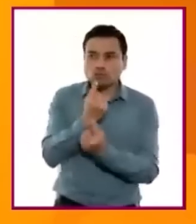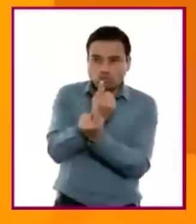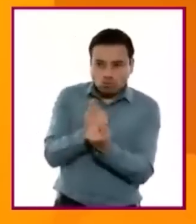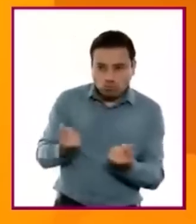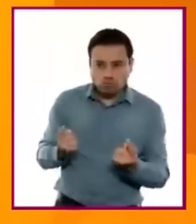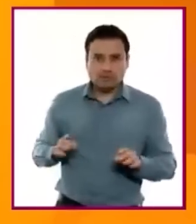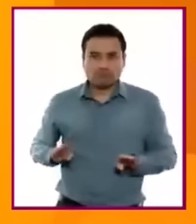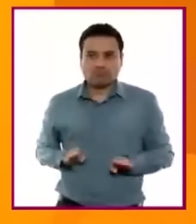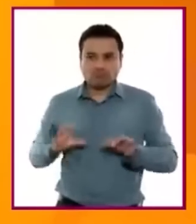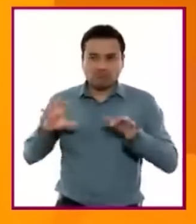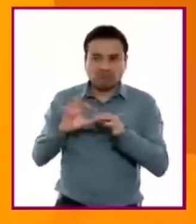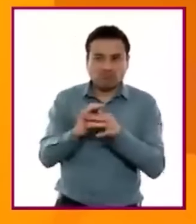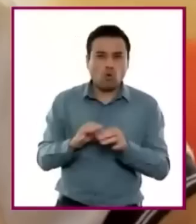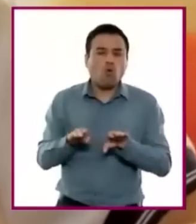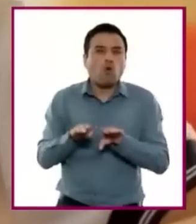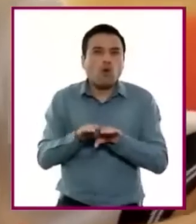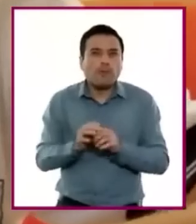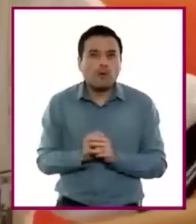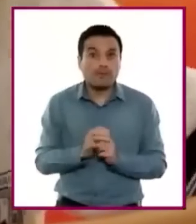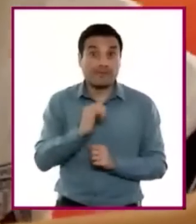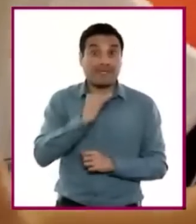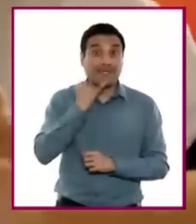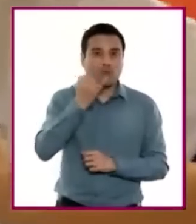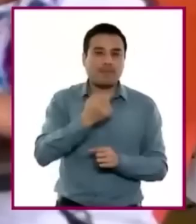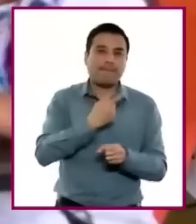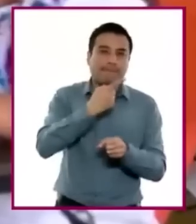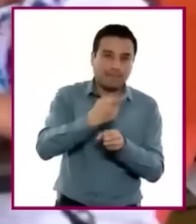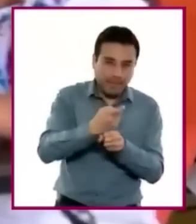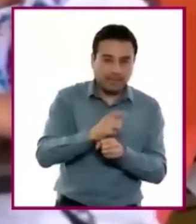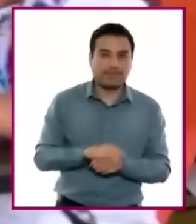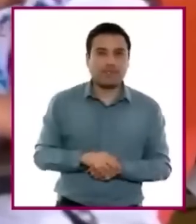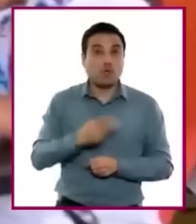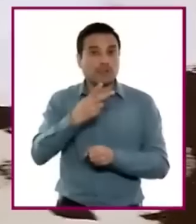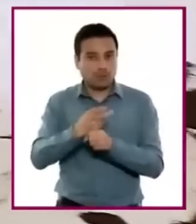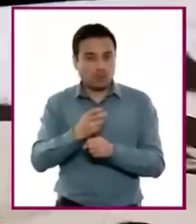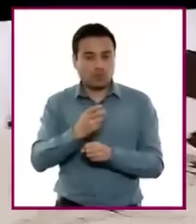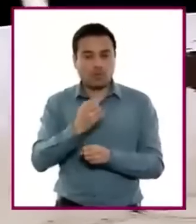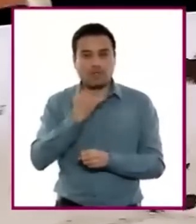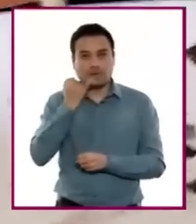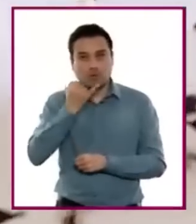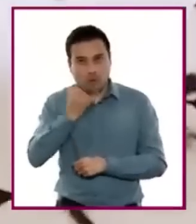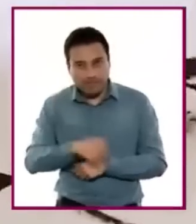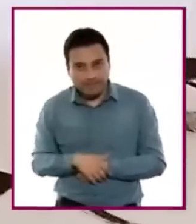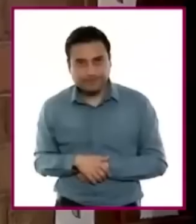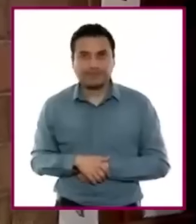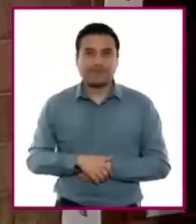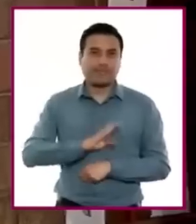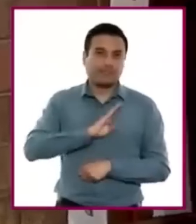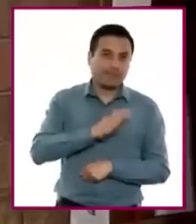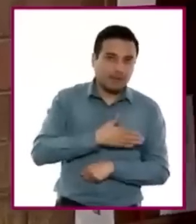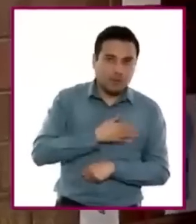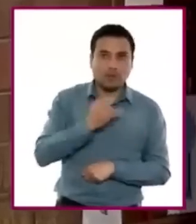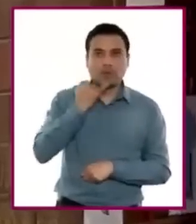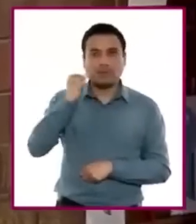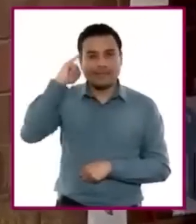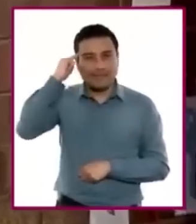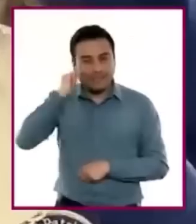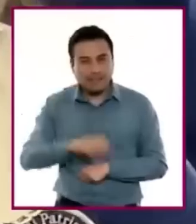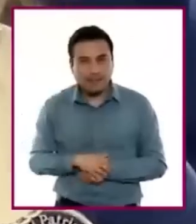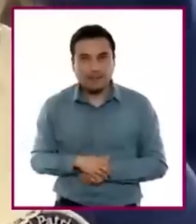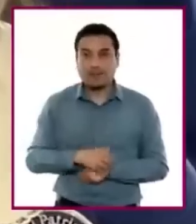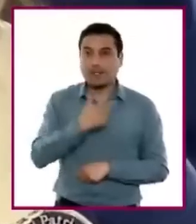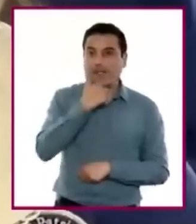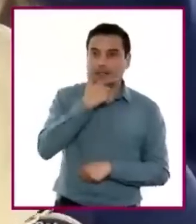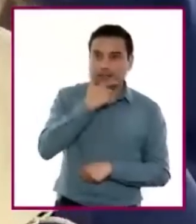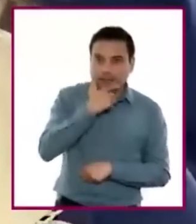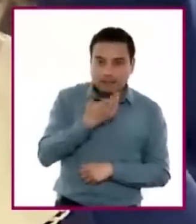maternas y segundas lenguas, ya sea el español, lenguas indígenas, lenguajes artísticos, inglés como lengua extranjera